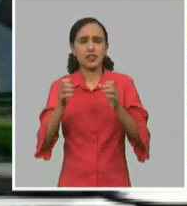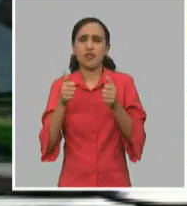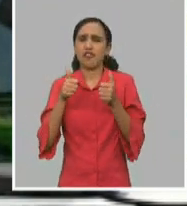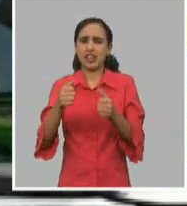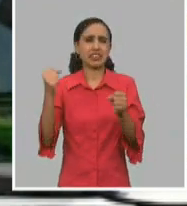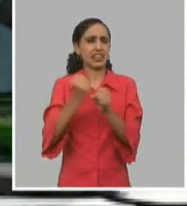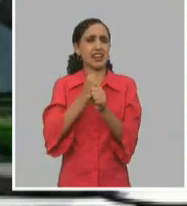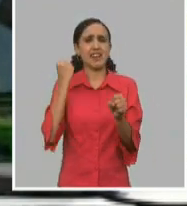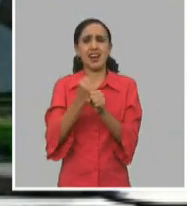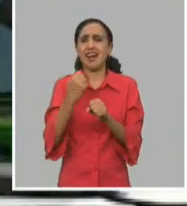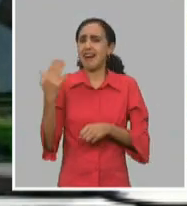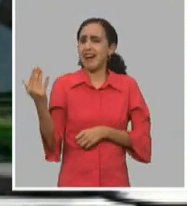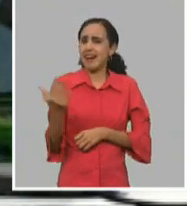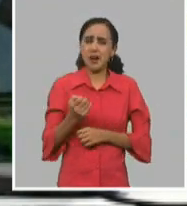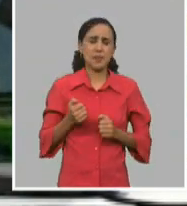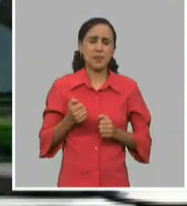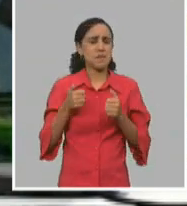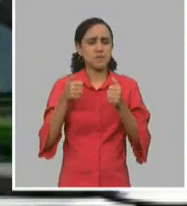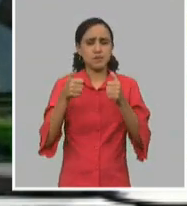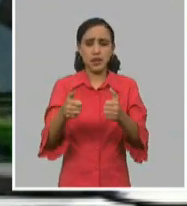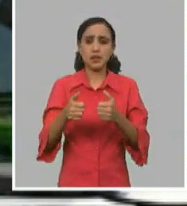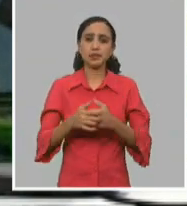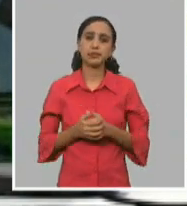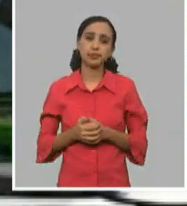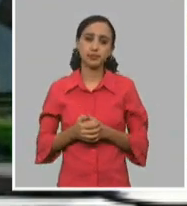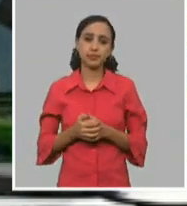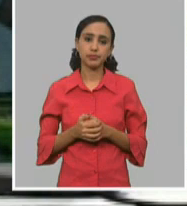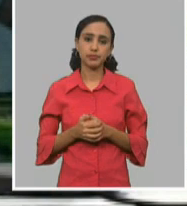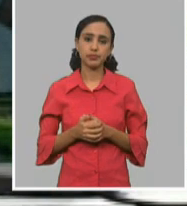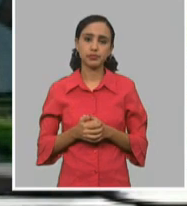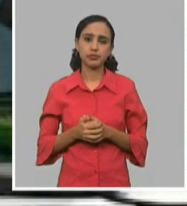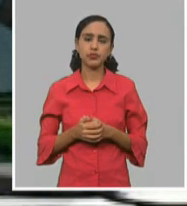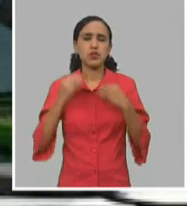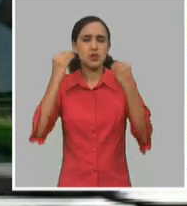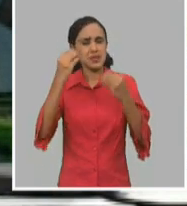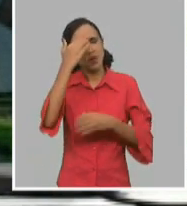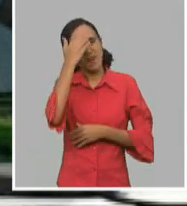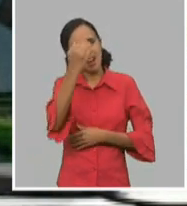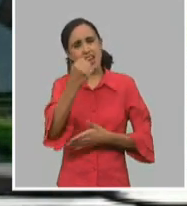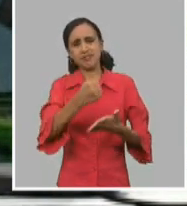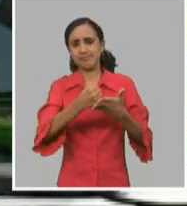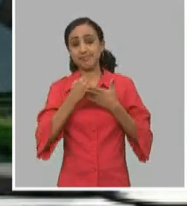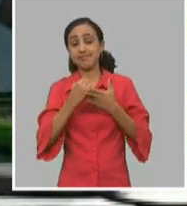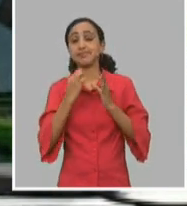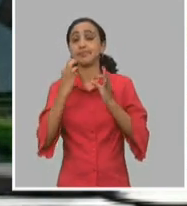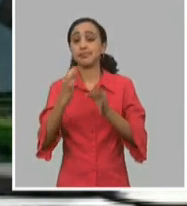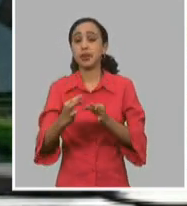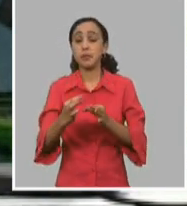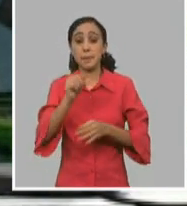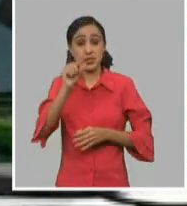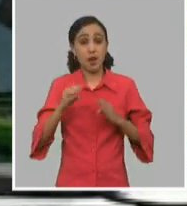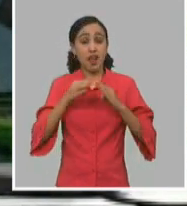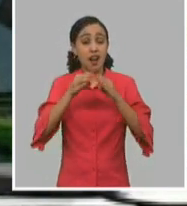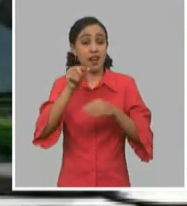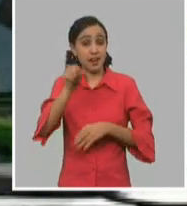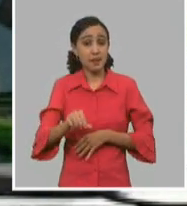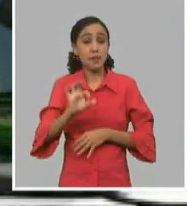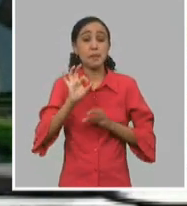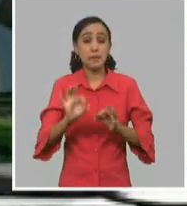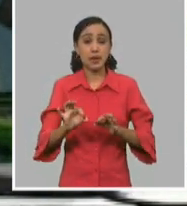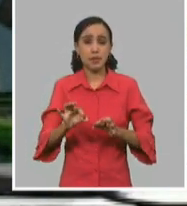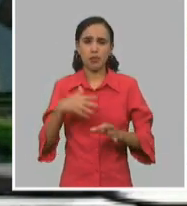actuábamos con rapidez, con precisión. Yo creo que eso fue un elemento importante. Los granmenses, con la motivación que traíamos de la